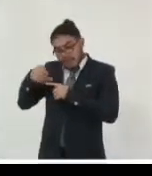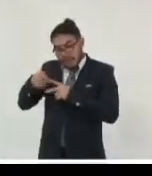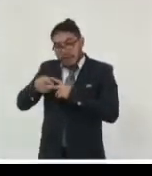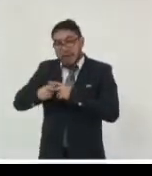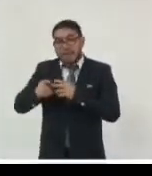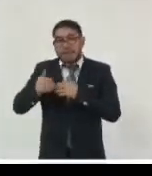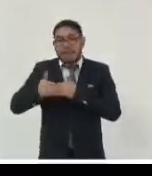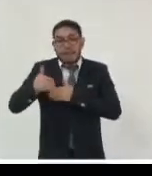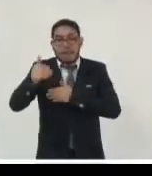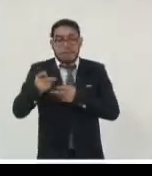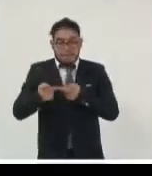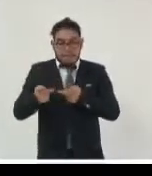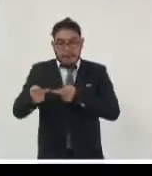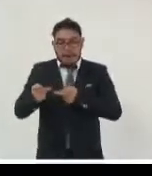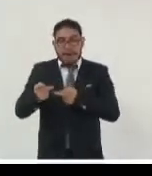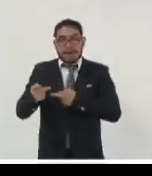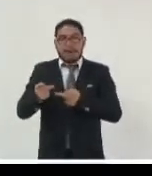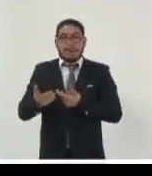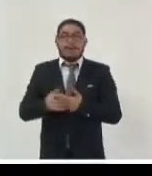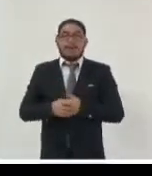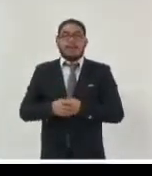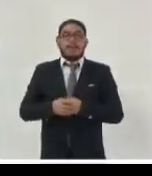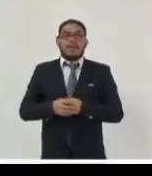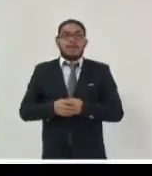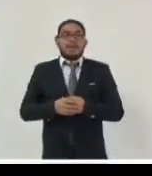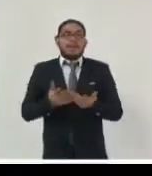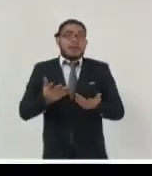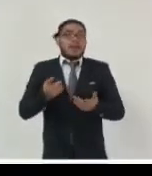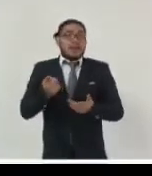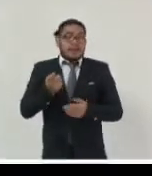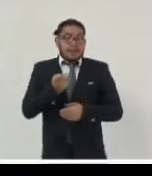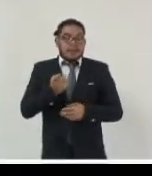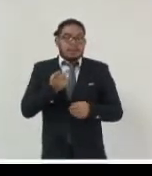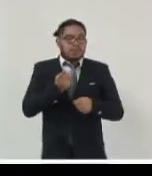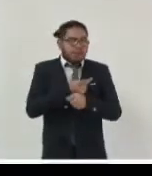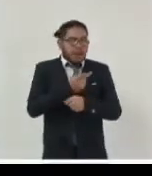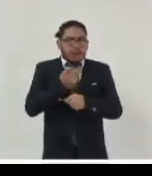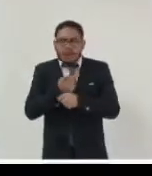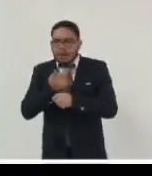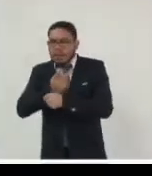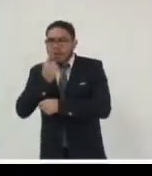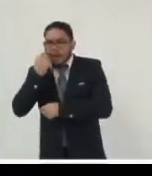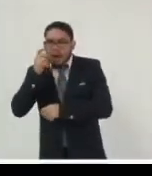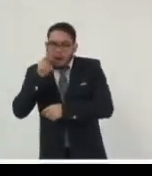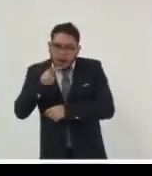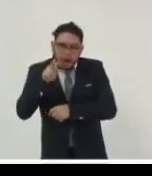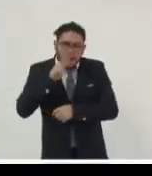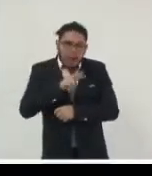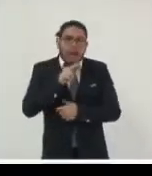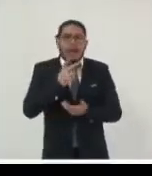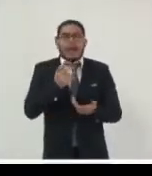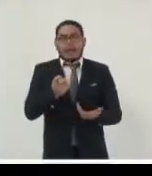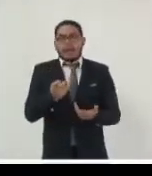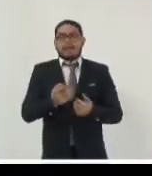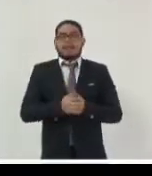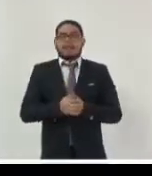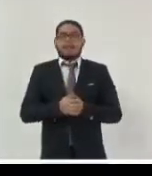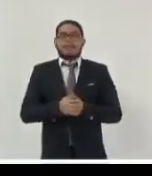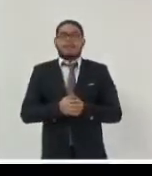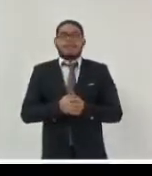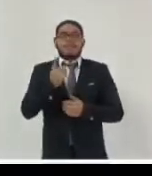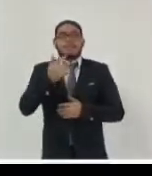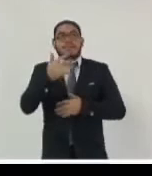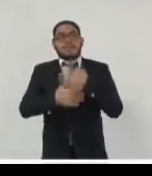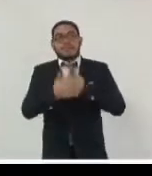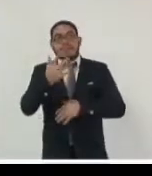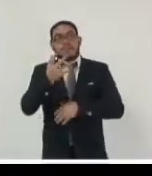está pasando y si alguien lo duda vea la franja etaria de entre los 10 y los 15 años cómo se mueven en un